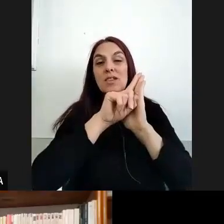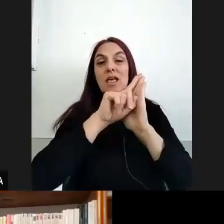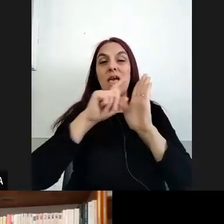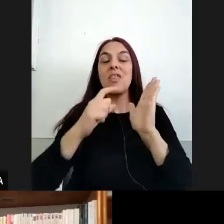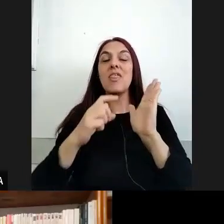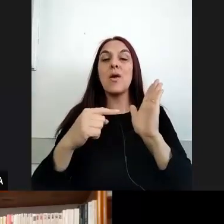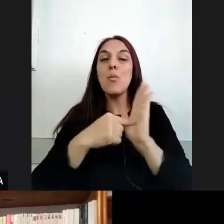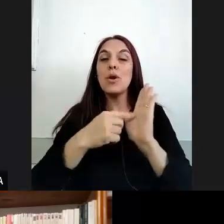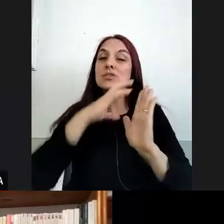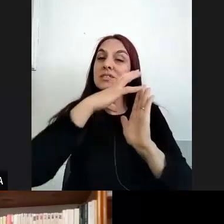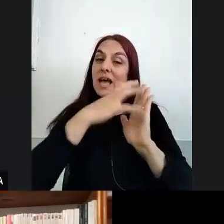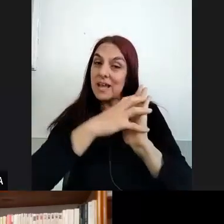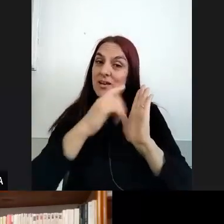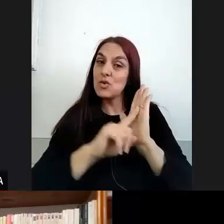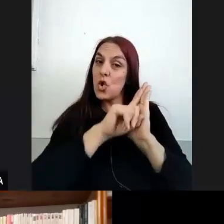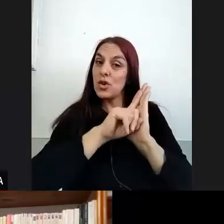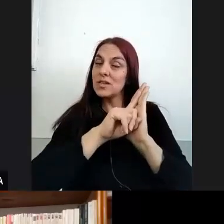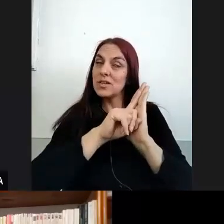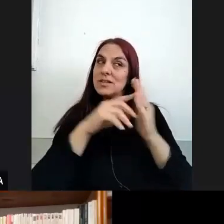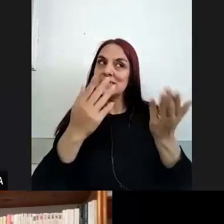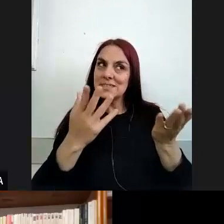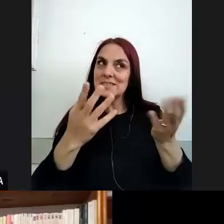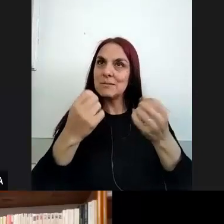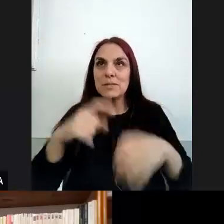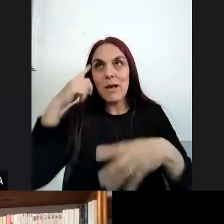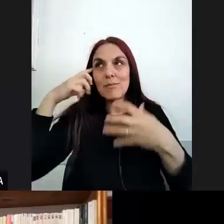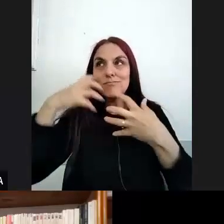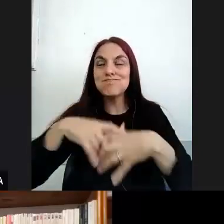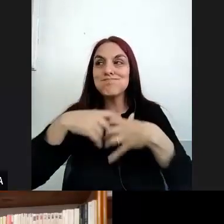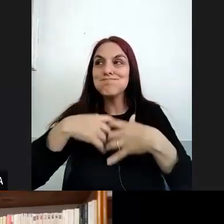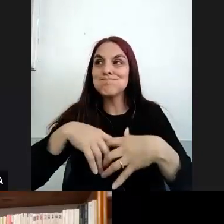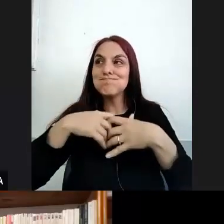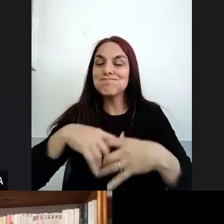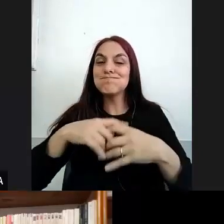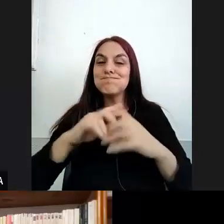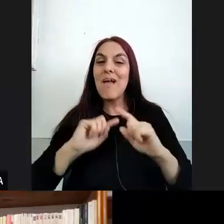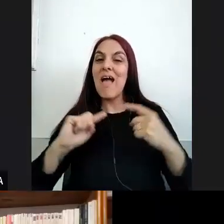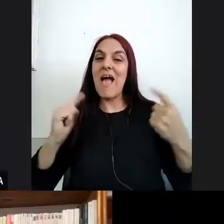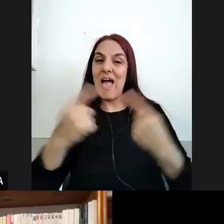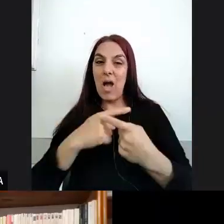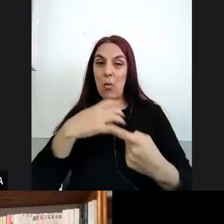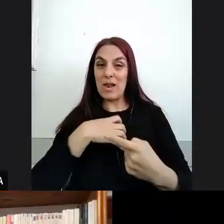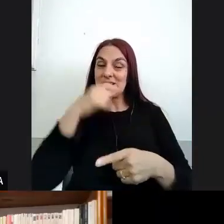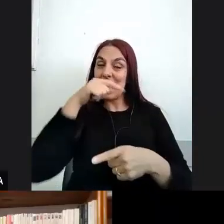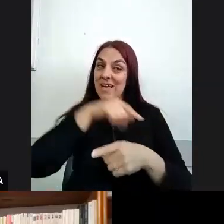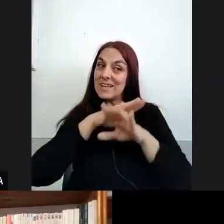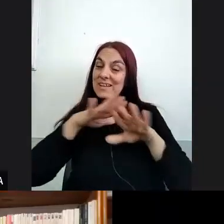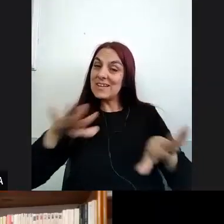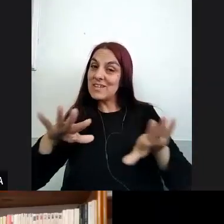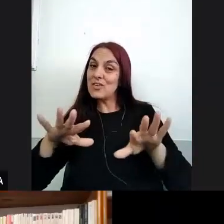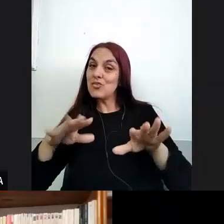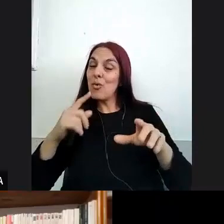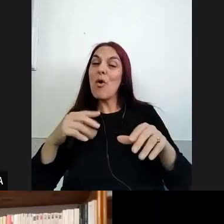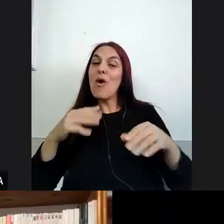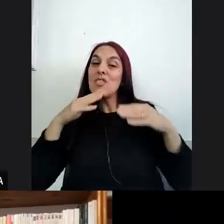nos confrontan con la situación de que las aulas digamos los niños tienen distintos repertorios lingüísticos